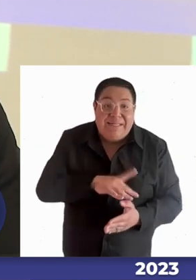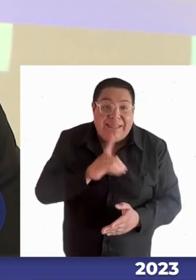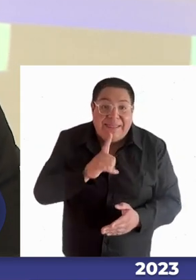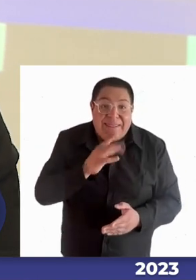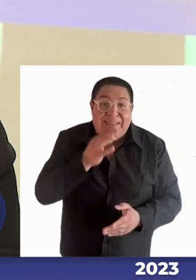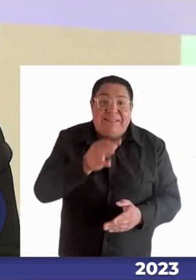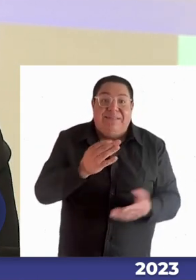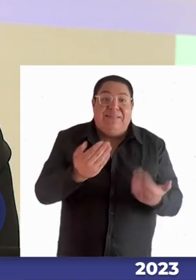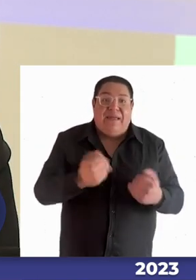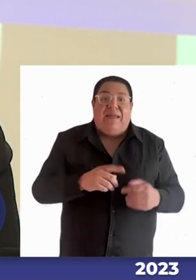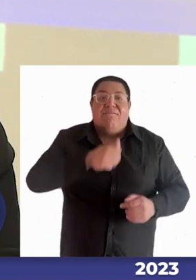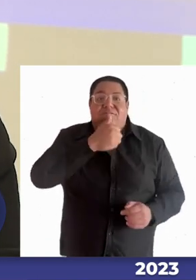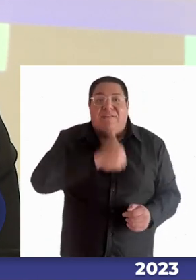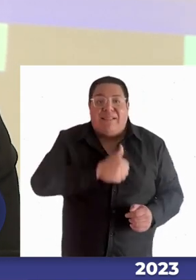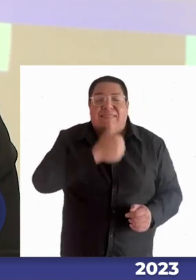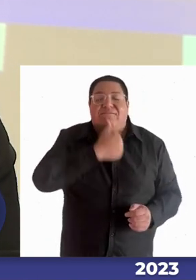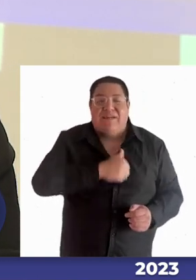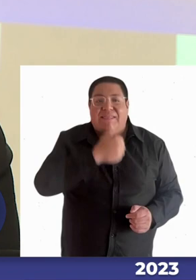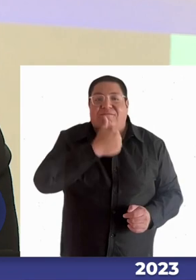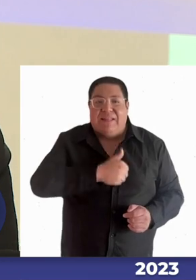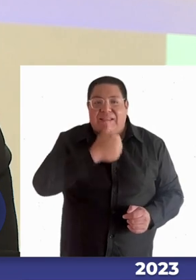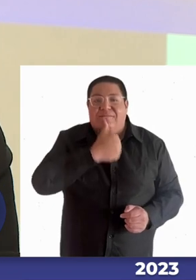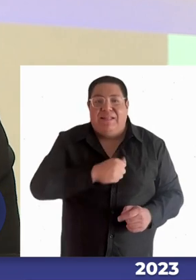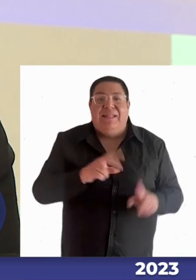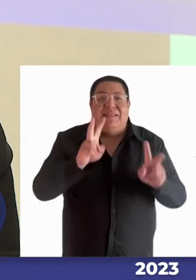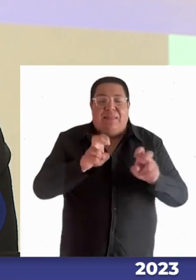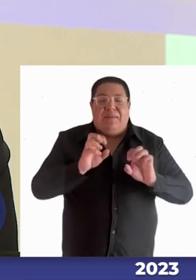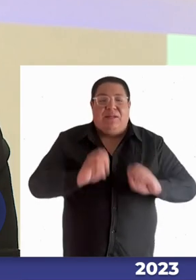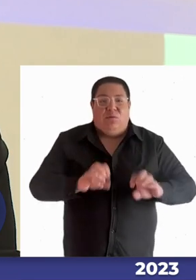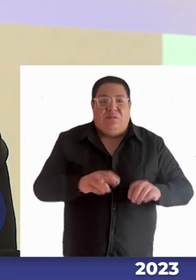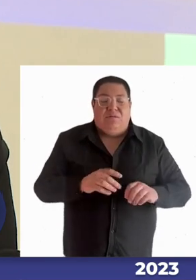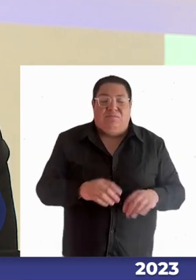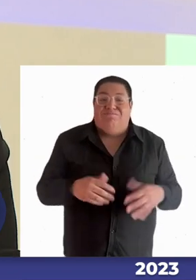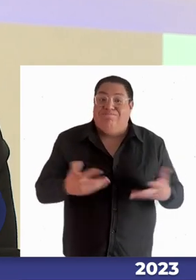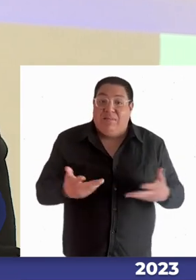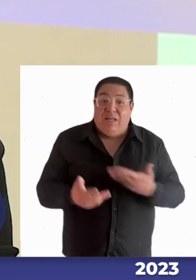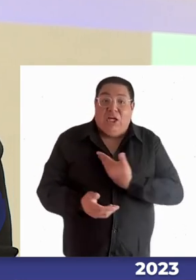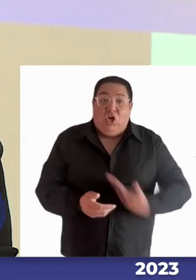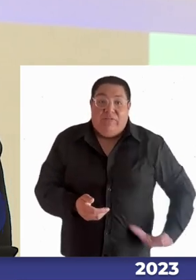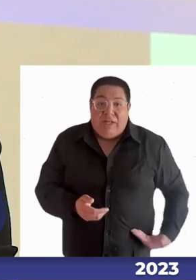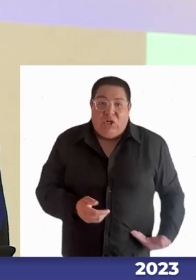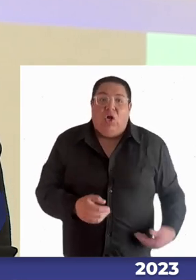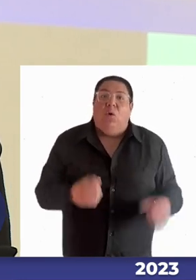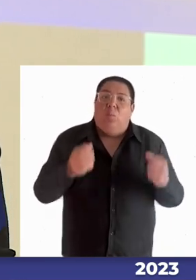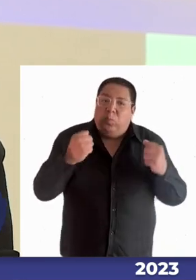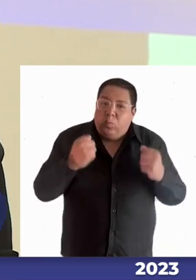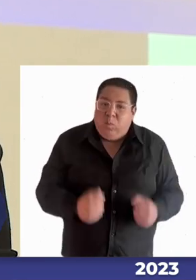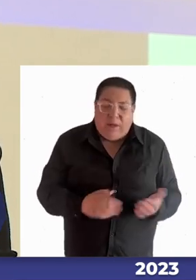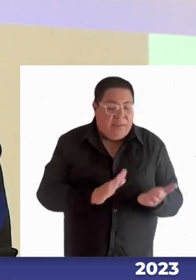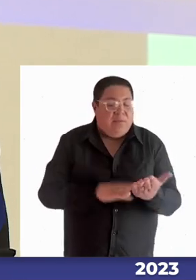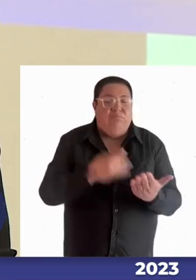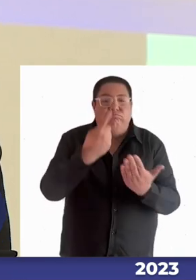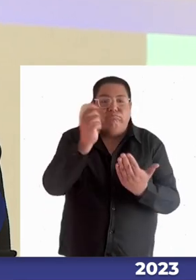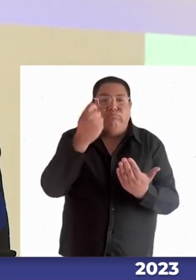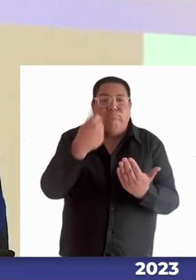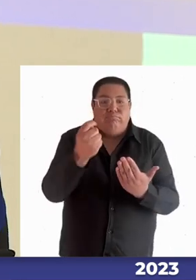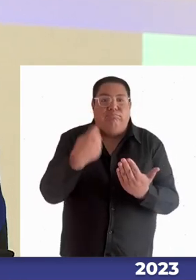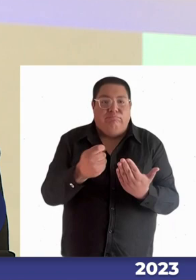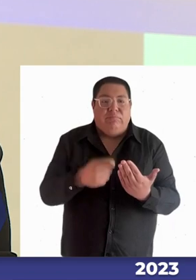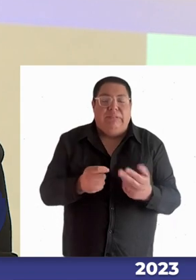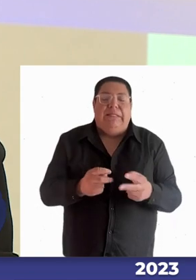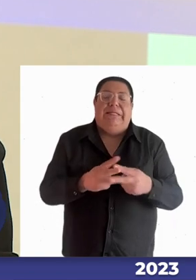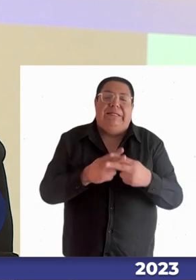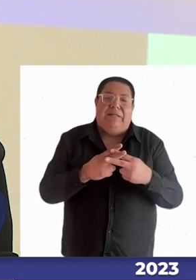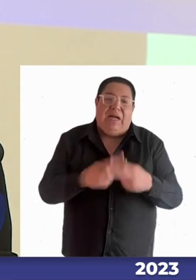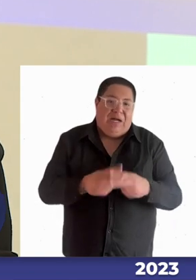al debe y particularmente en materia de educación hoy día el gobierno va a poder hacer un check respecto de ajustes razonables que lo hemos